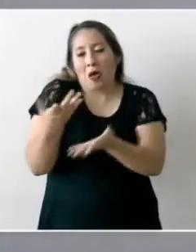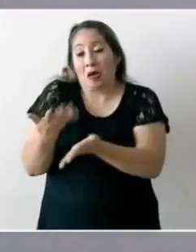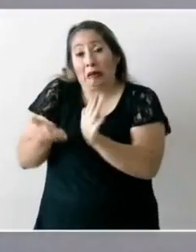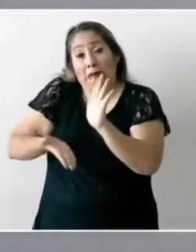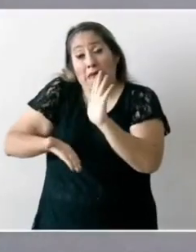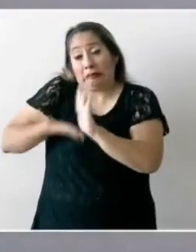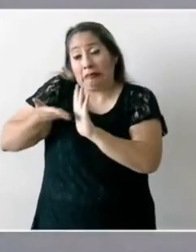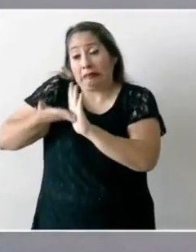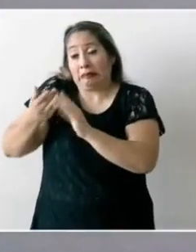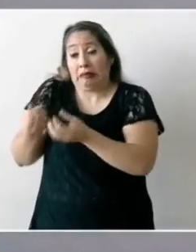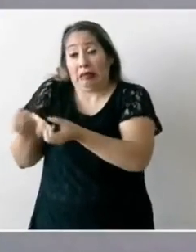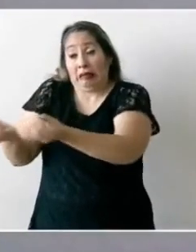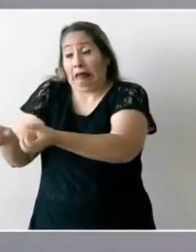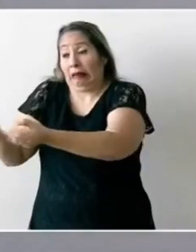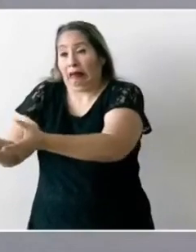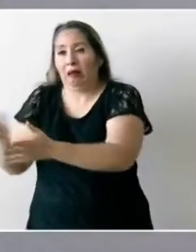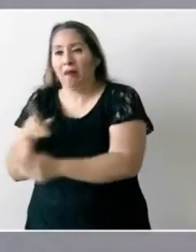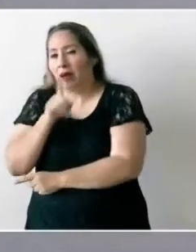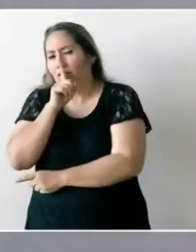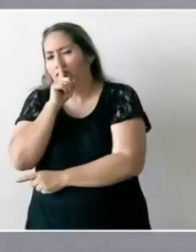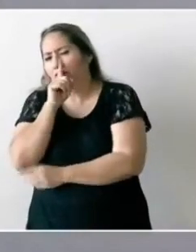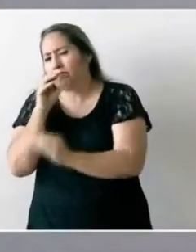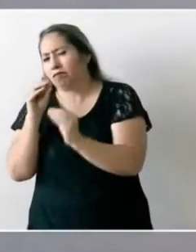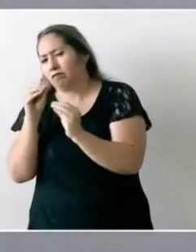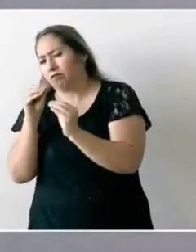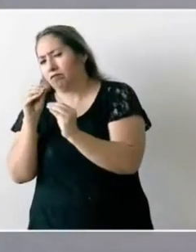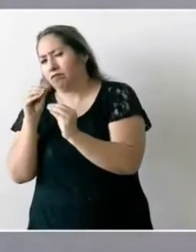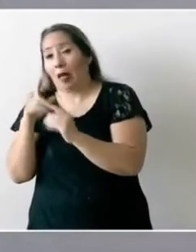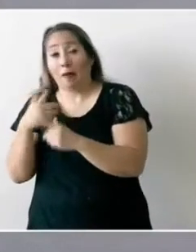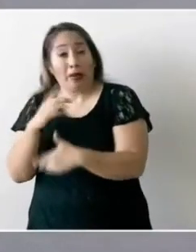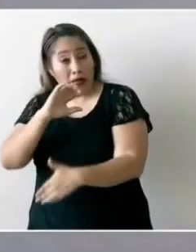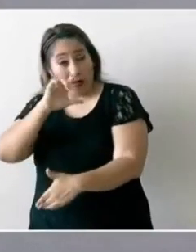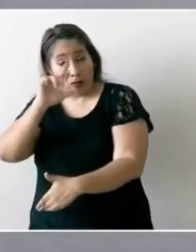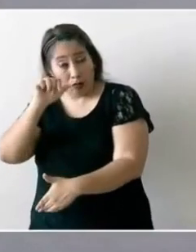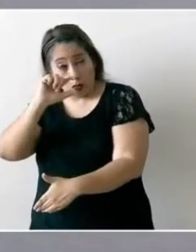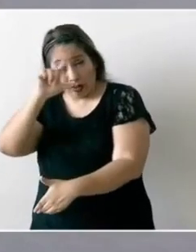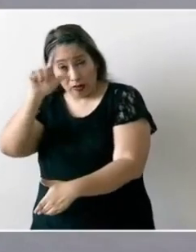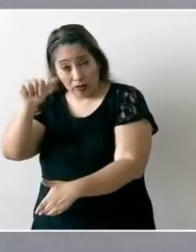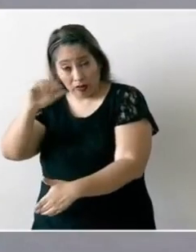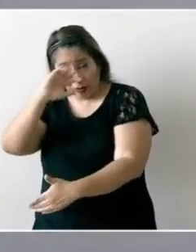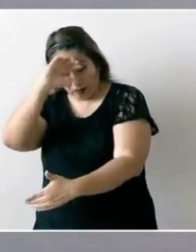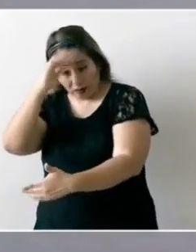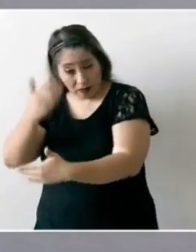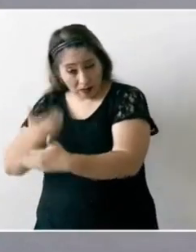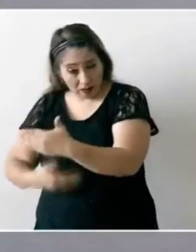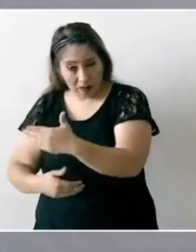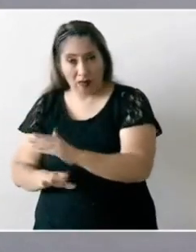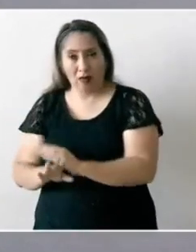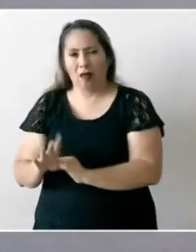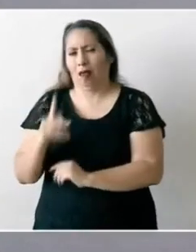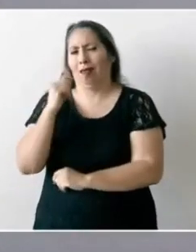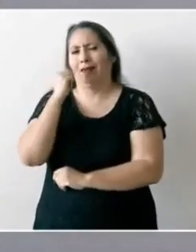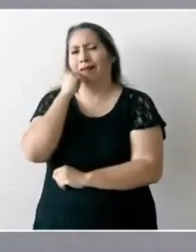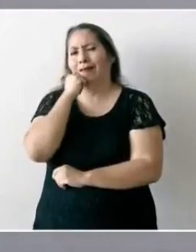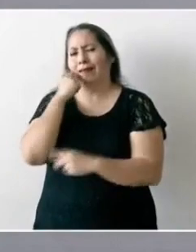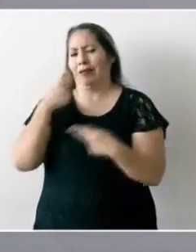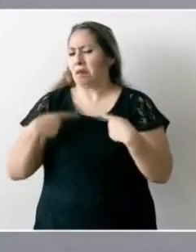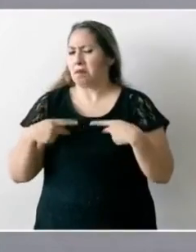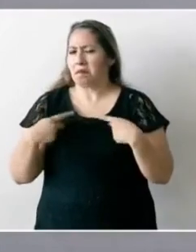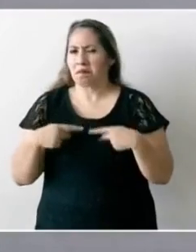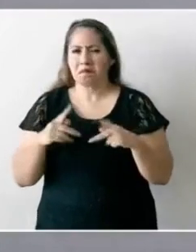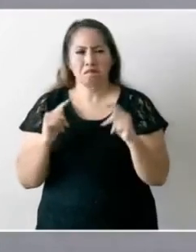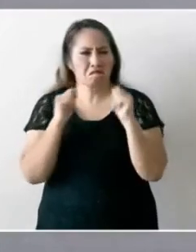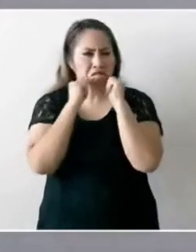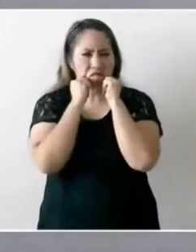para obtener esos contratos no les importaba la gente no les